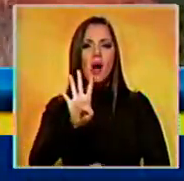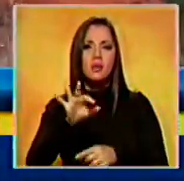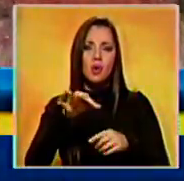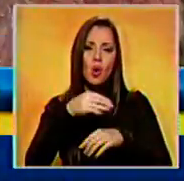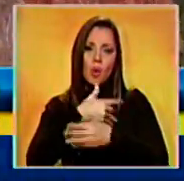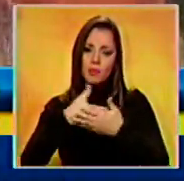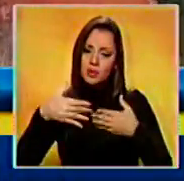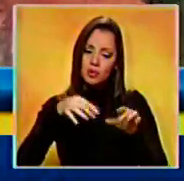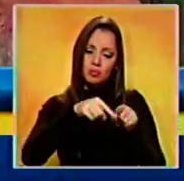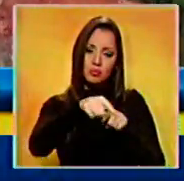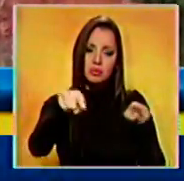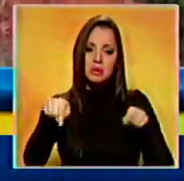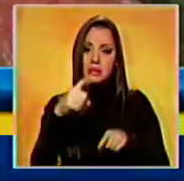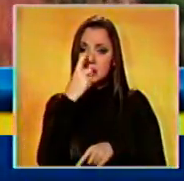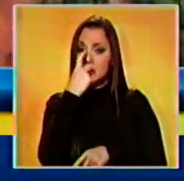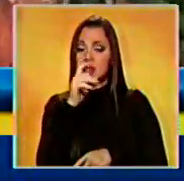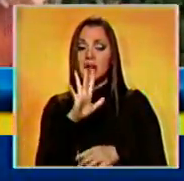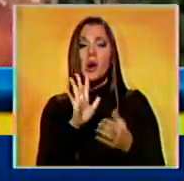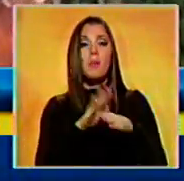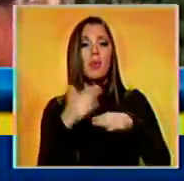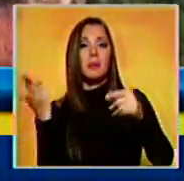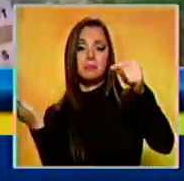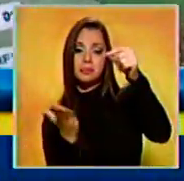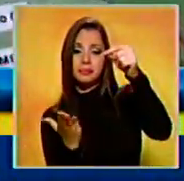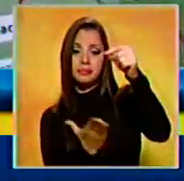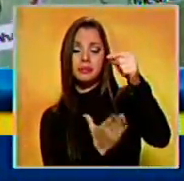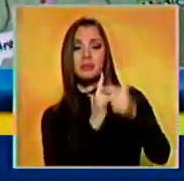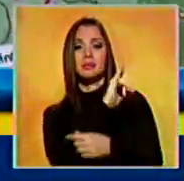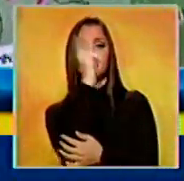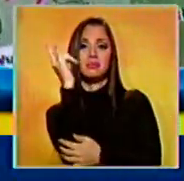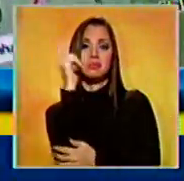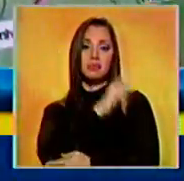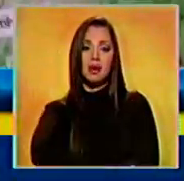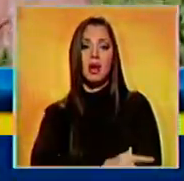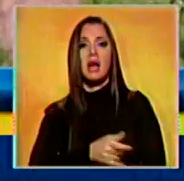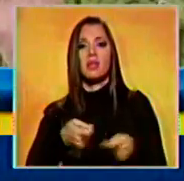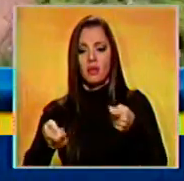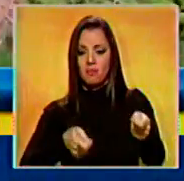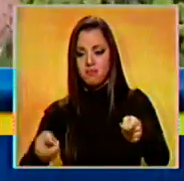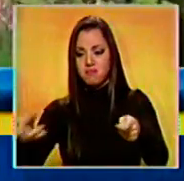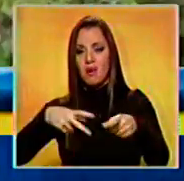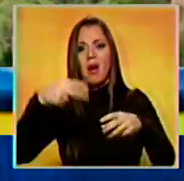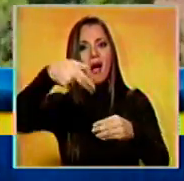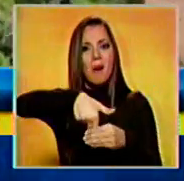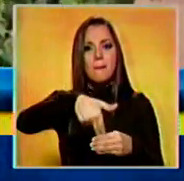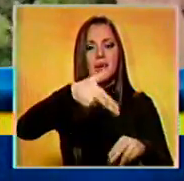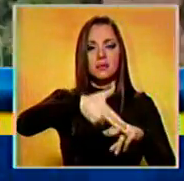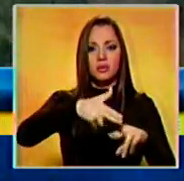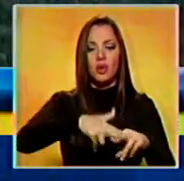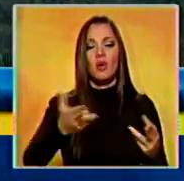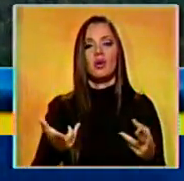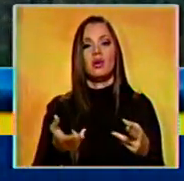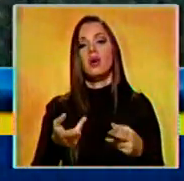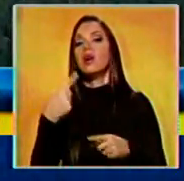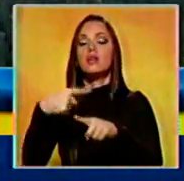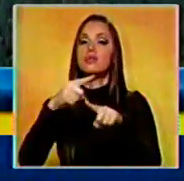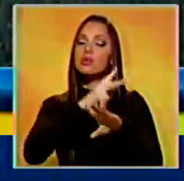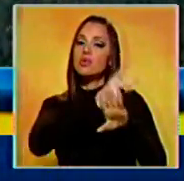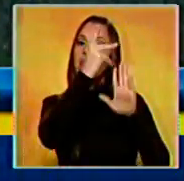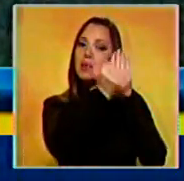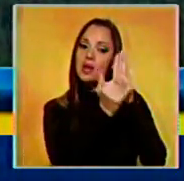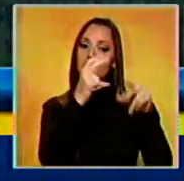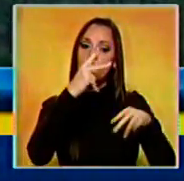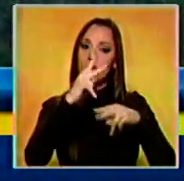amenazados por la tala ilegal, la agricultura, la minería, la exploración petrolera y proyectos de infraestructura.